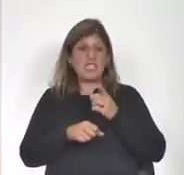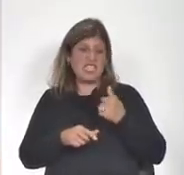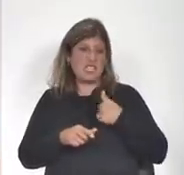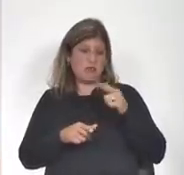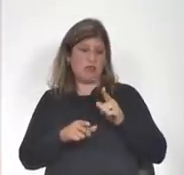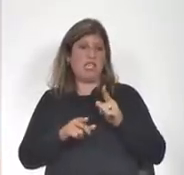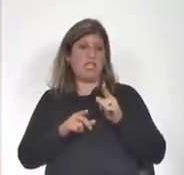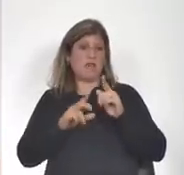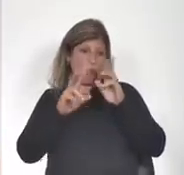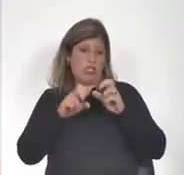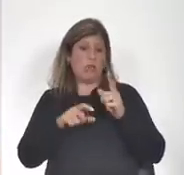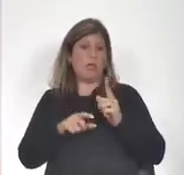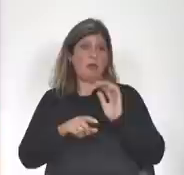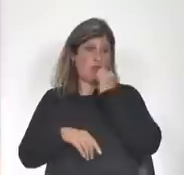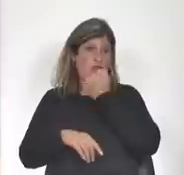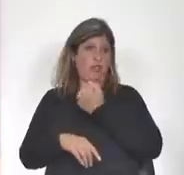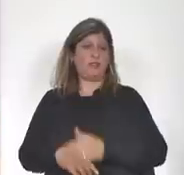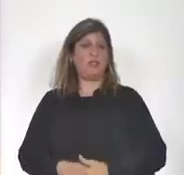confidencial